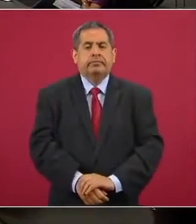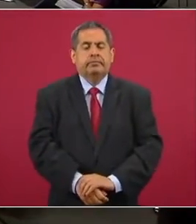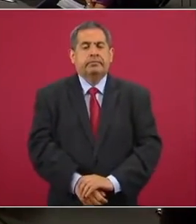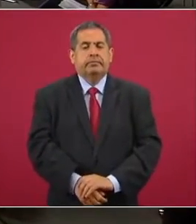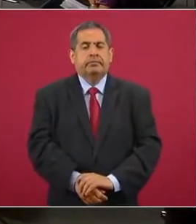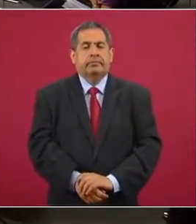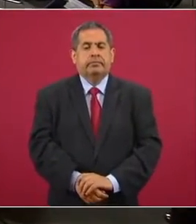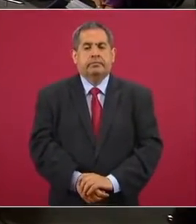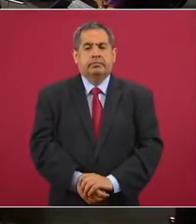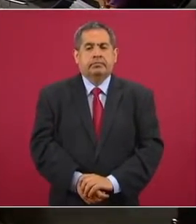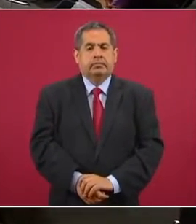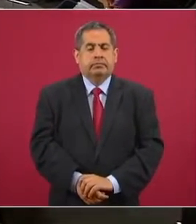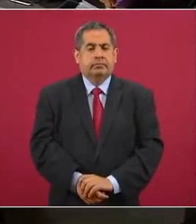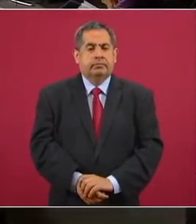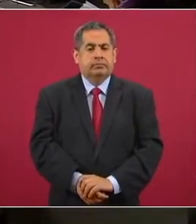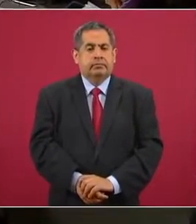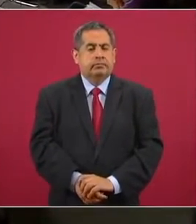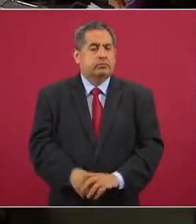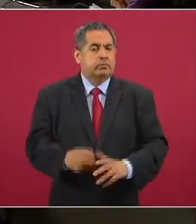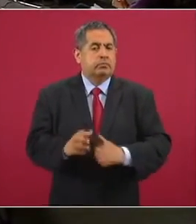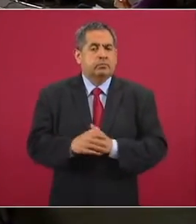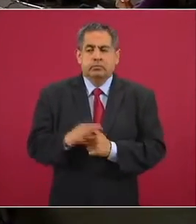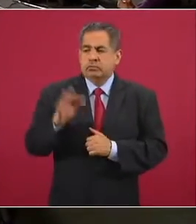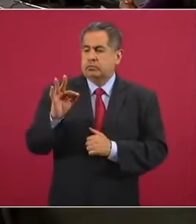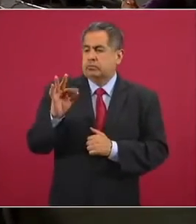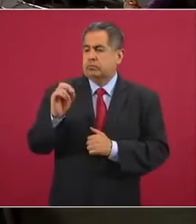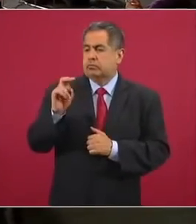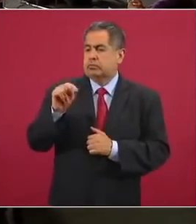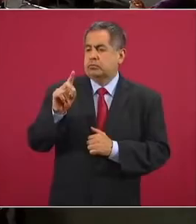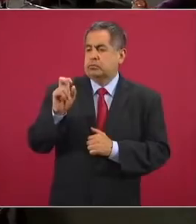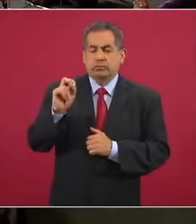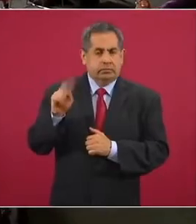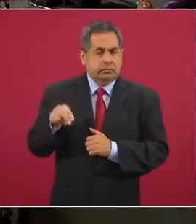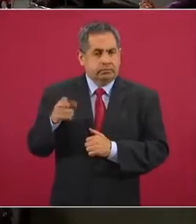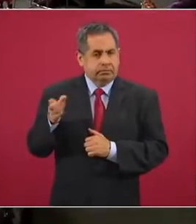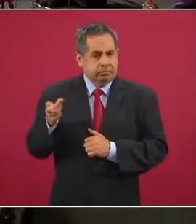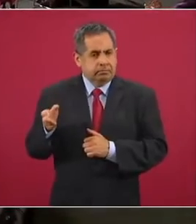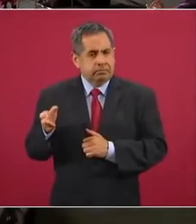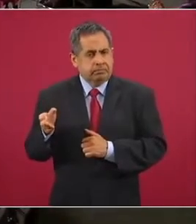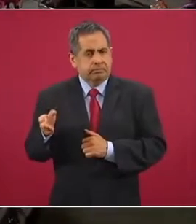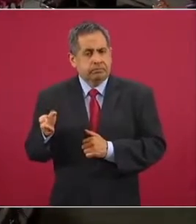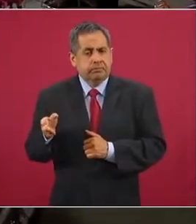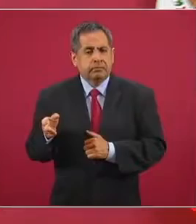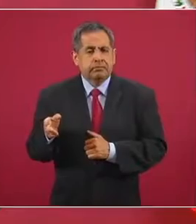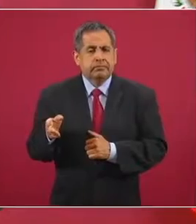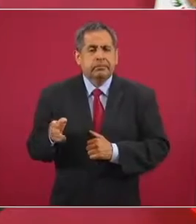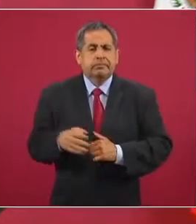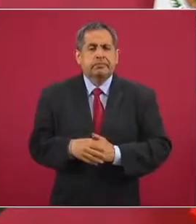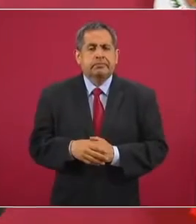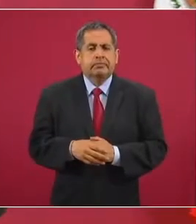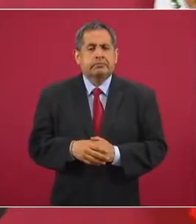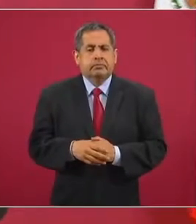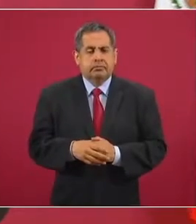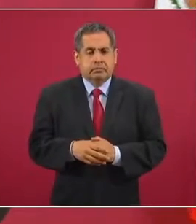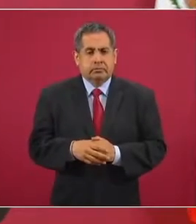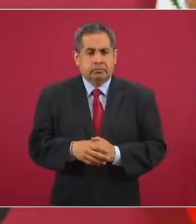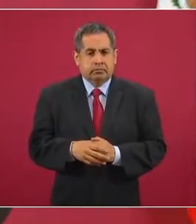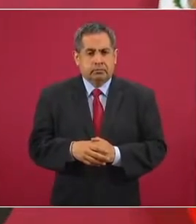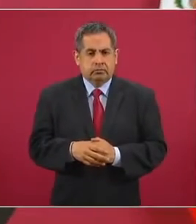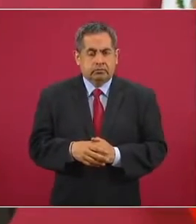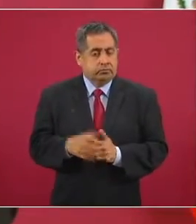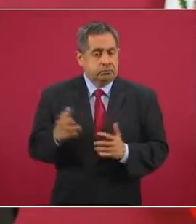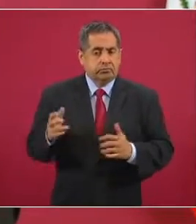Entonces, lo del Fonden era